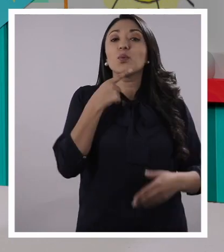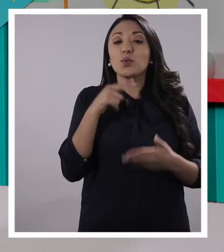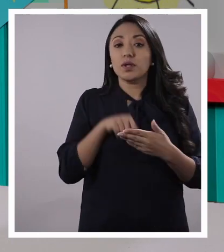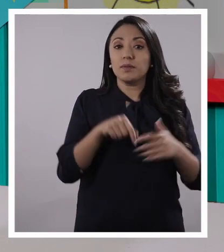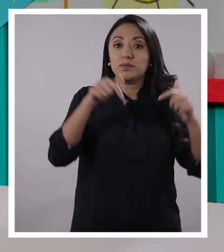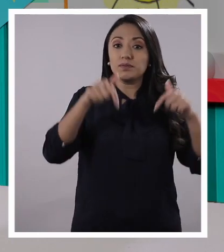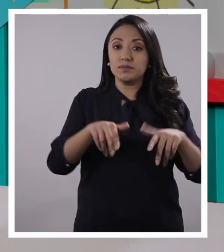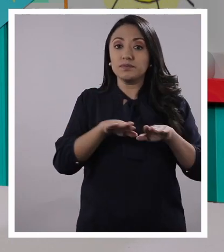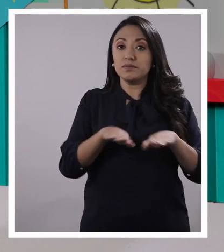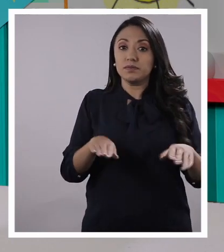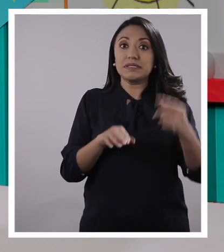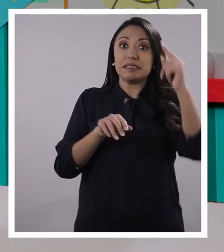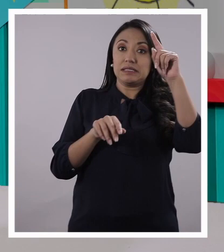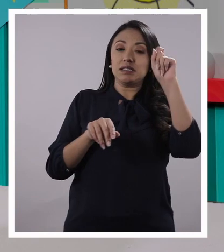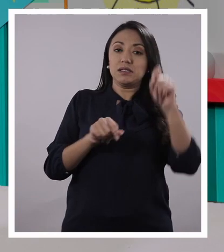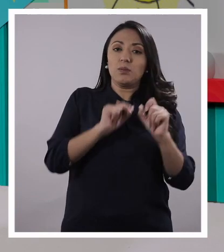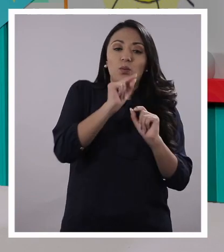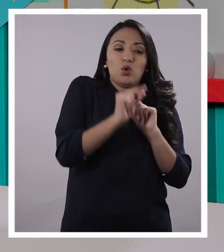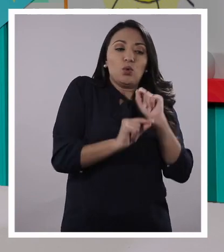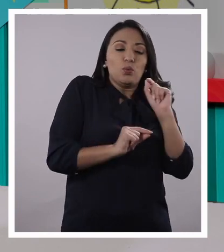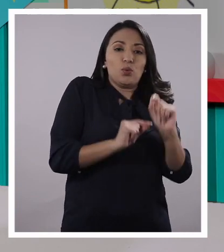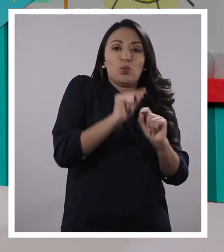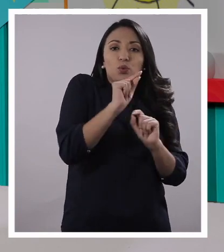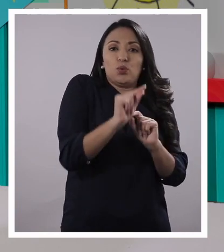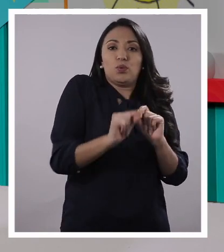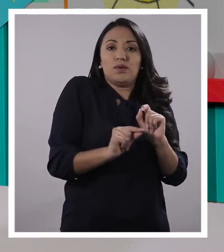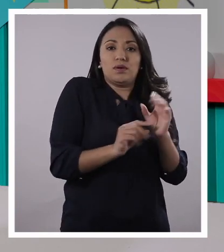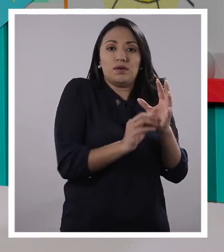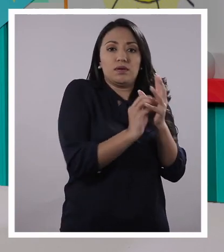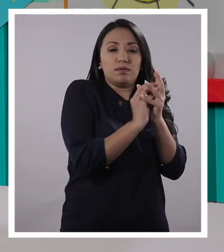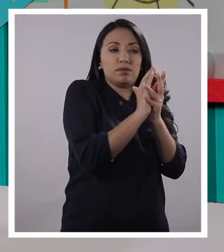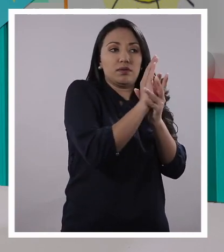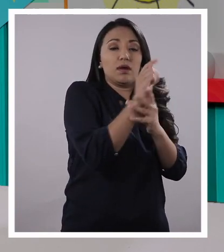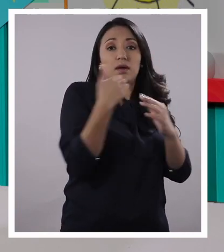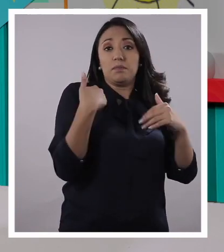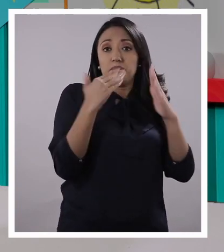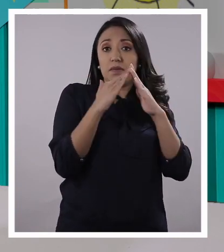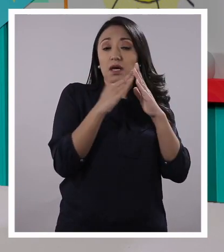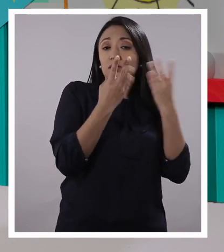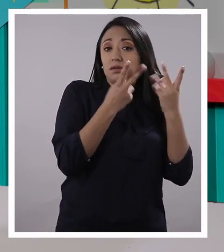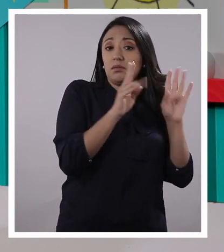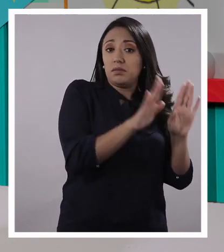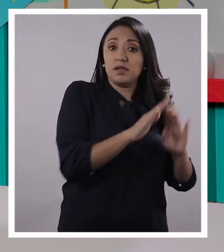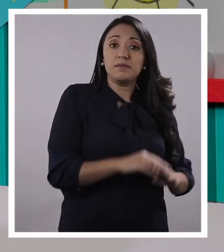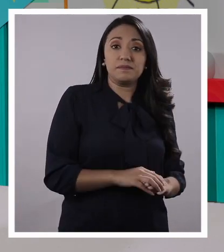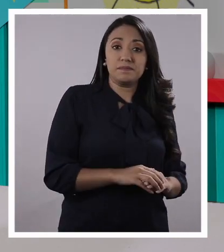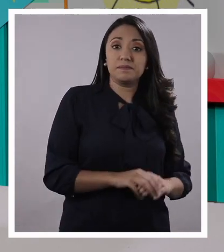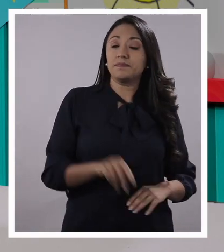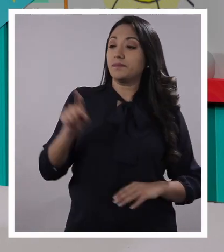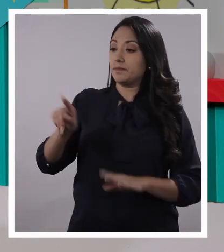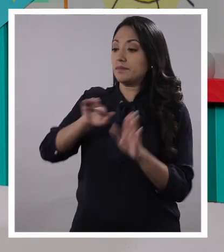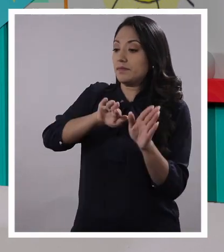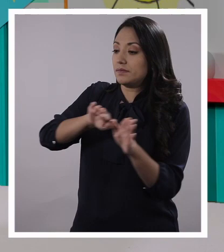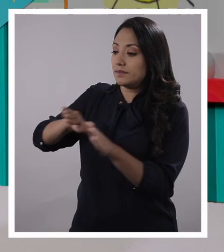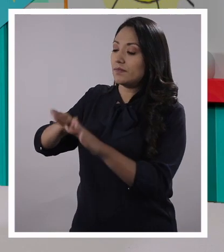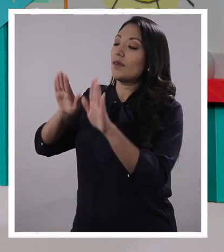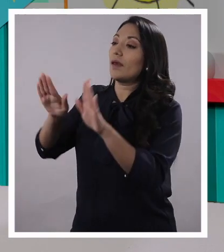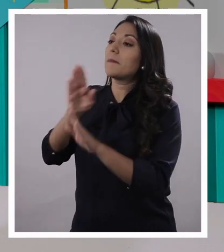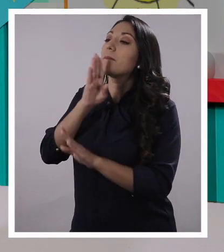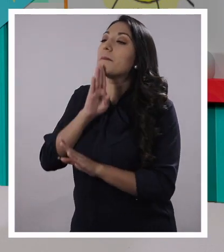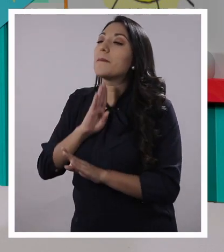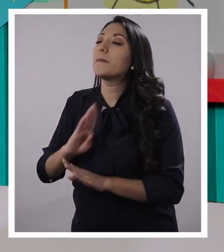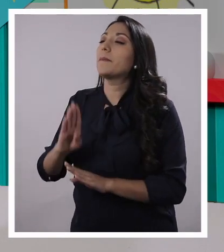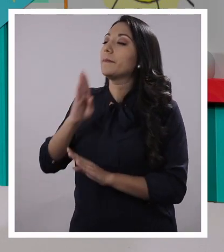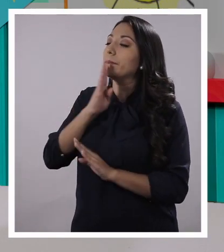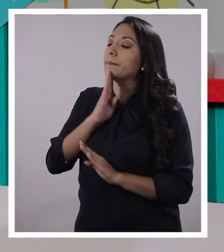sí están creciendo, poco a poco. Tengo algunas más allá en casa igual para hacer. Muy bien, entonces, Pancho, vamos a tener un poco de paciencia.